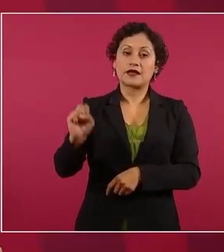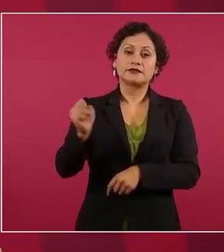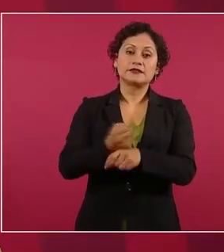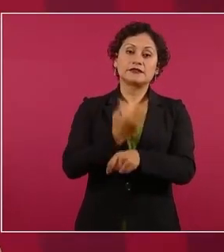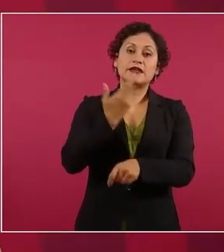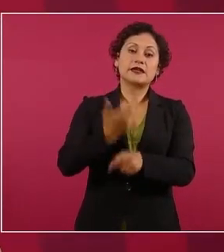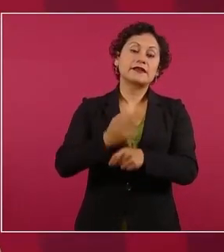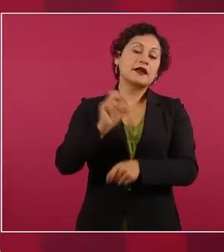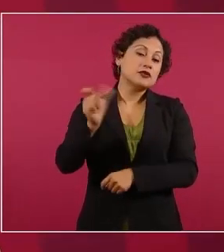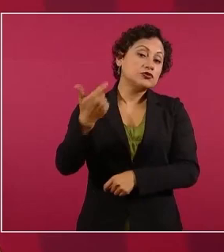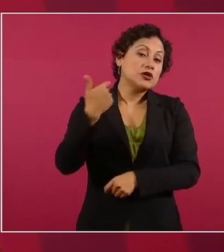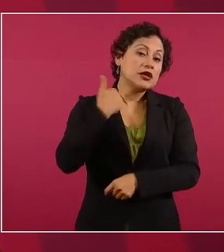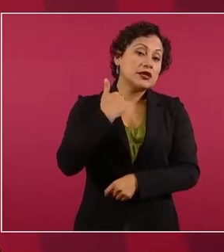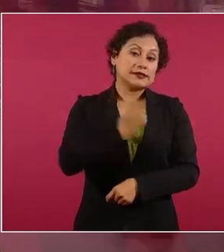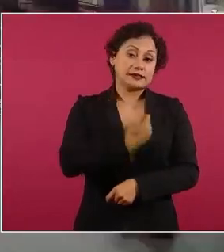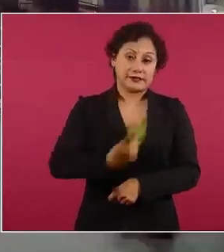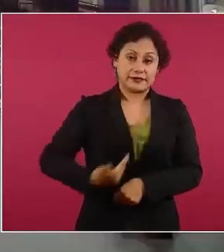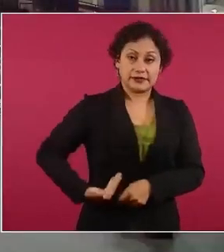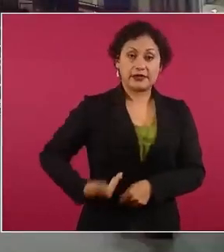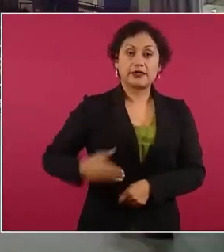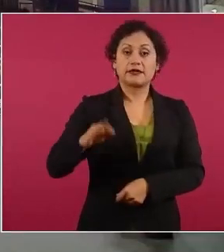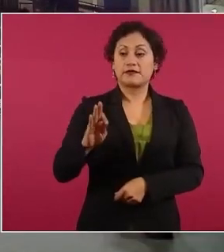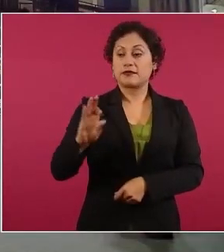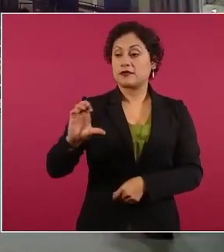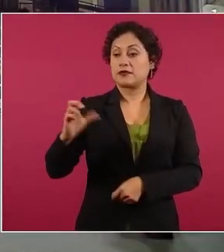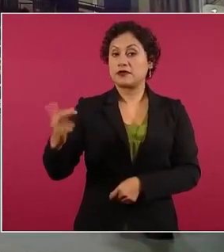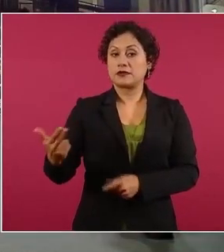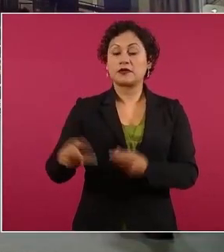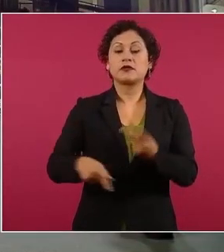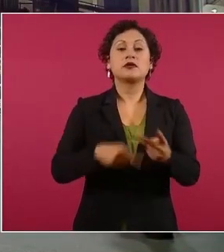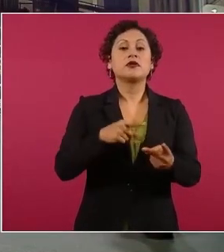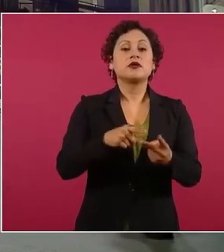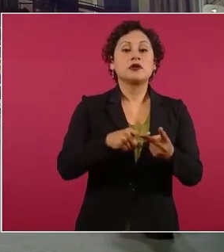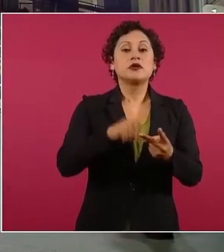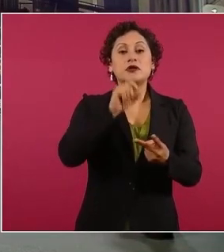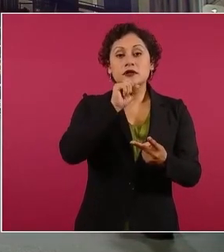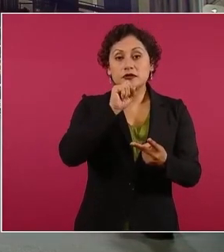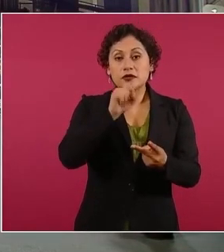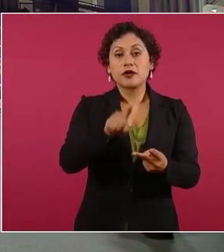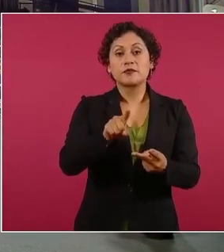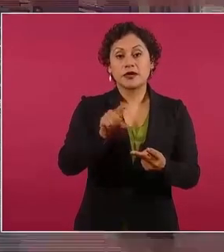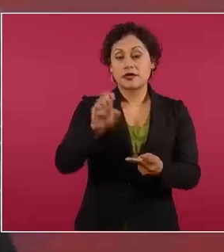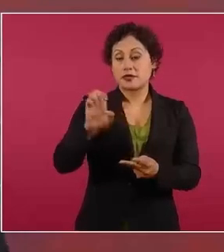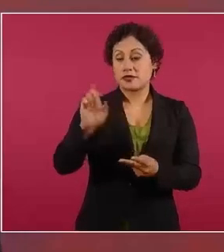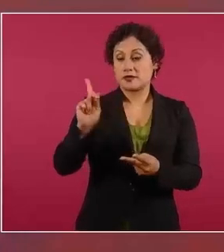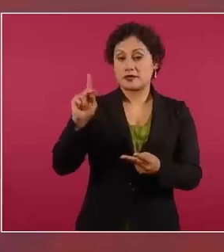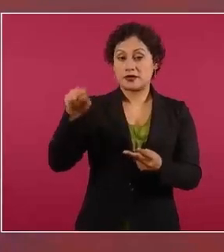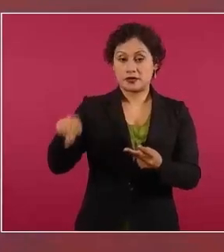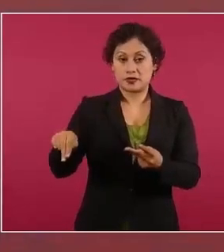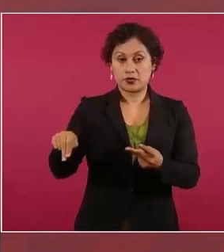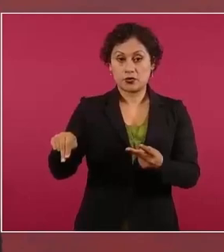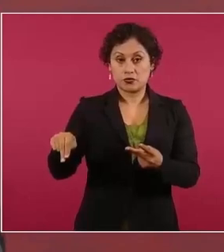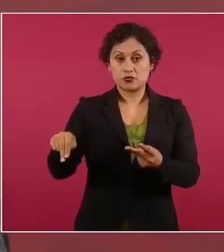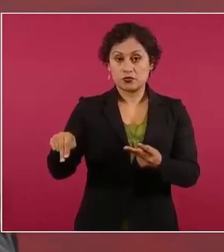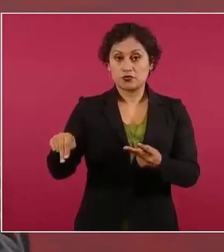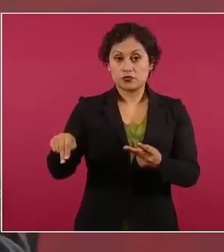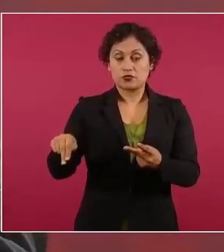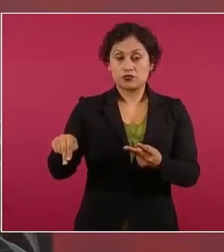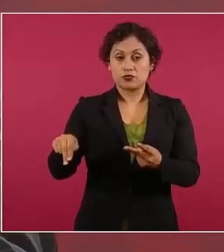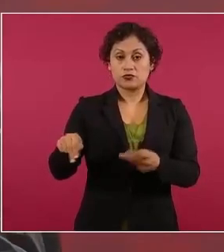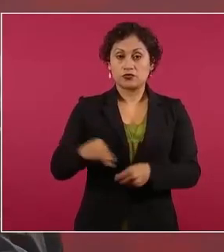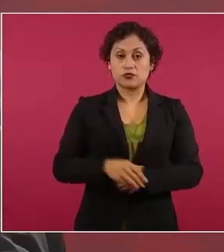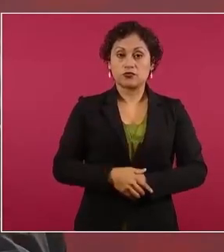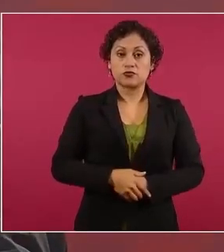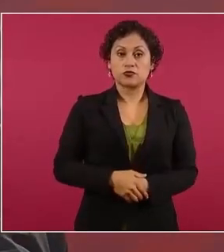Calderón como de el licenciado Peña presidente Peña